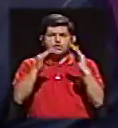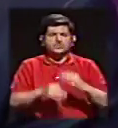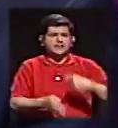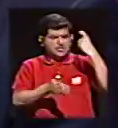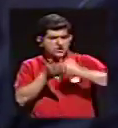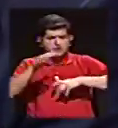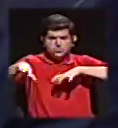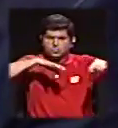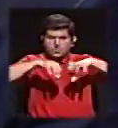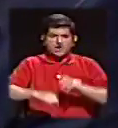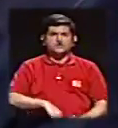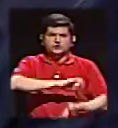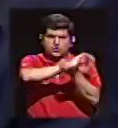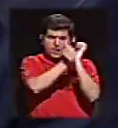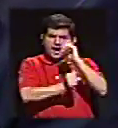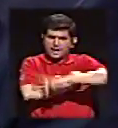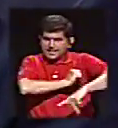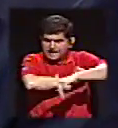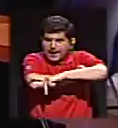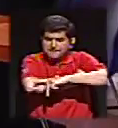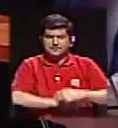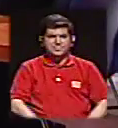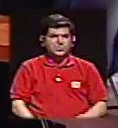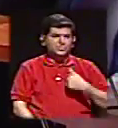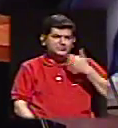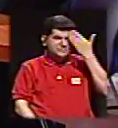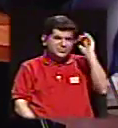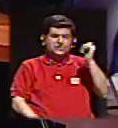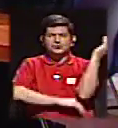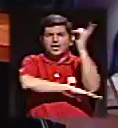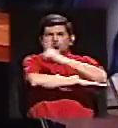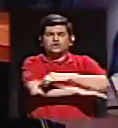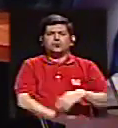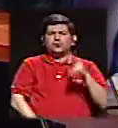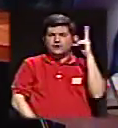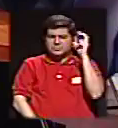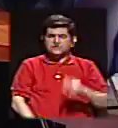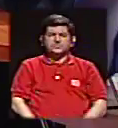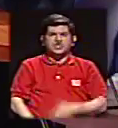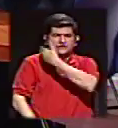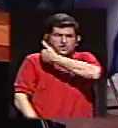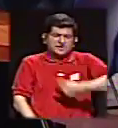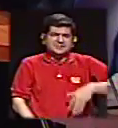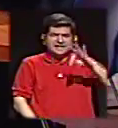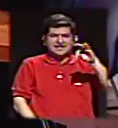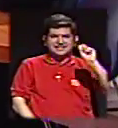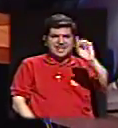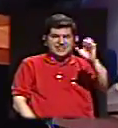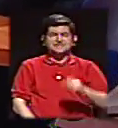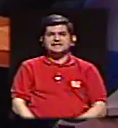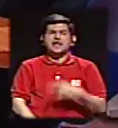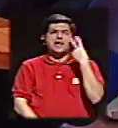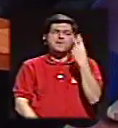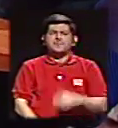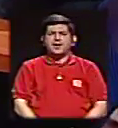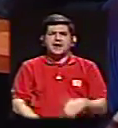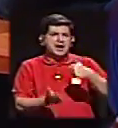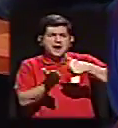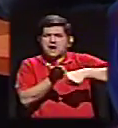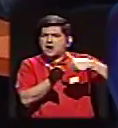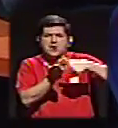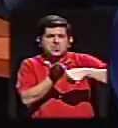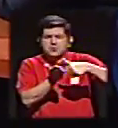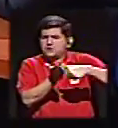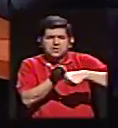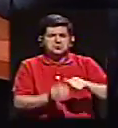fuerte en ese cambio que necesitamos país. Es que yo no sé, el otro día escuchando al presidente del Tribunal Supremo de Elecciones que mire, el abstencionismo no es